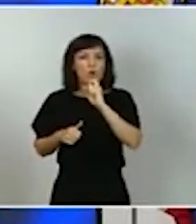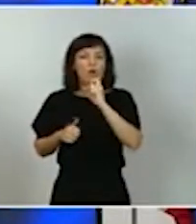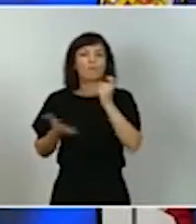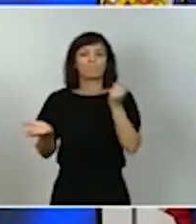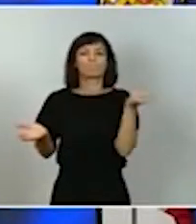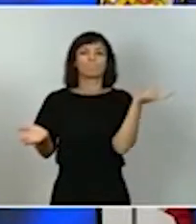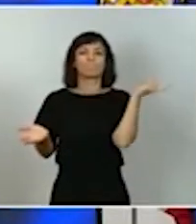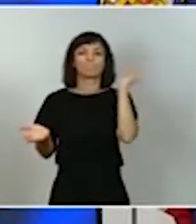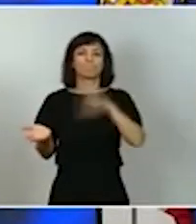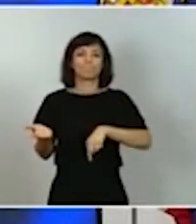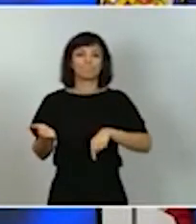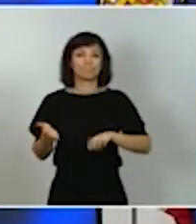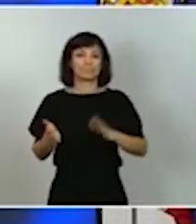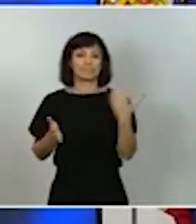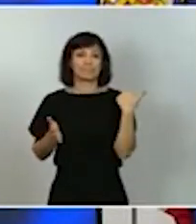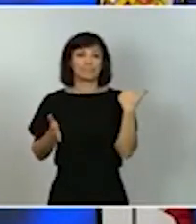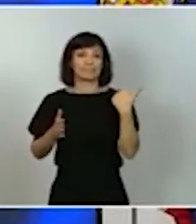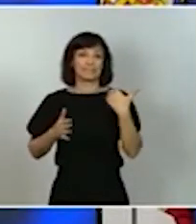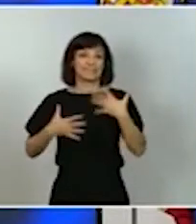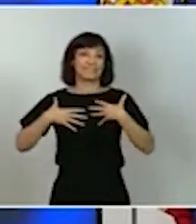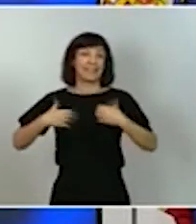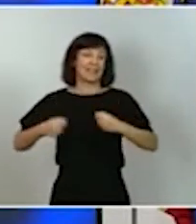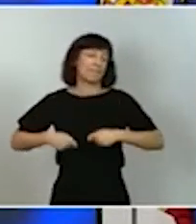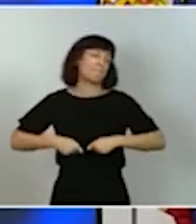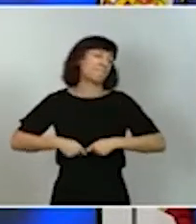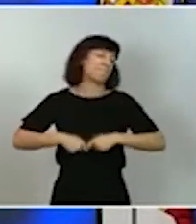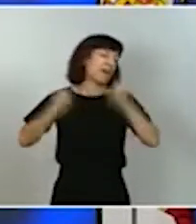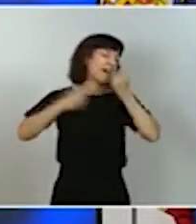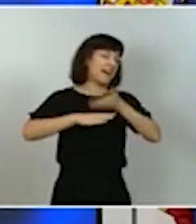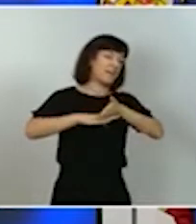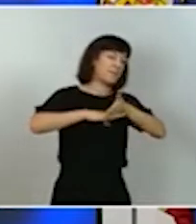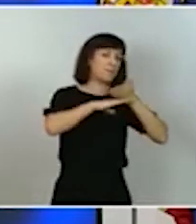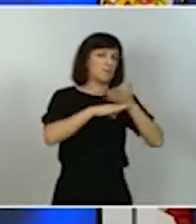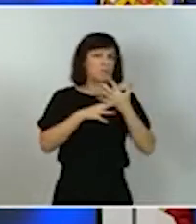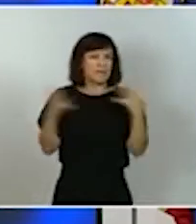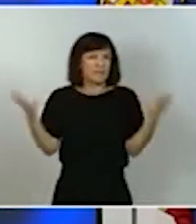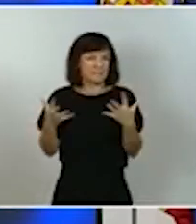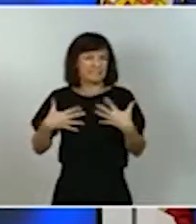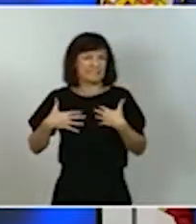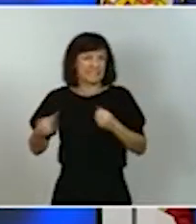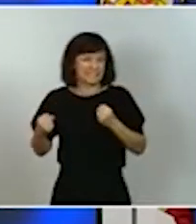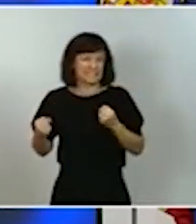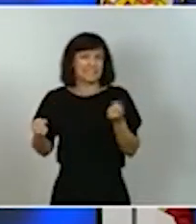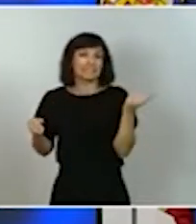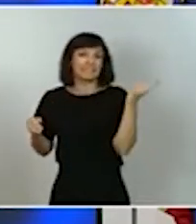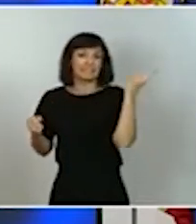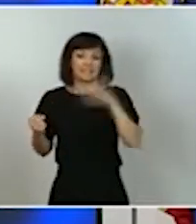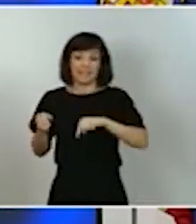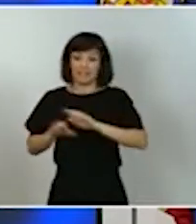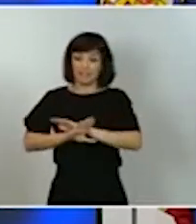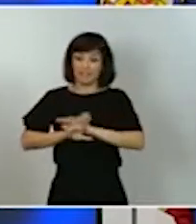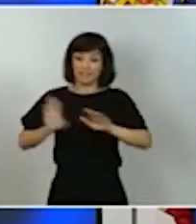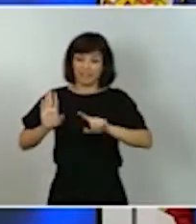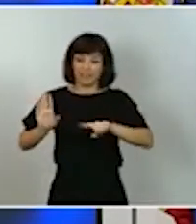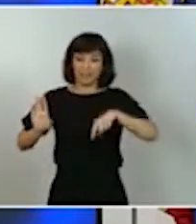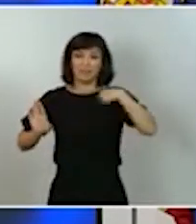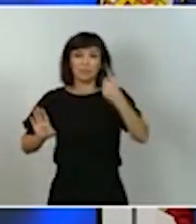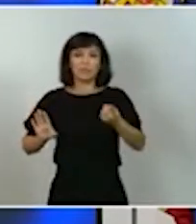el duro golpe sanitario, tras la emergencia sanitaria, los distintos organismos prevén